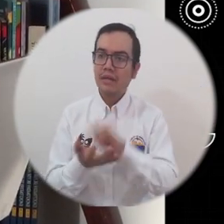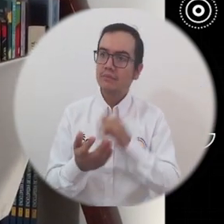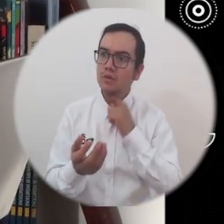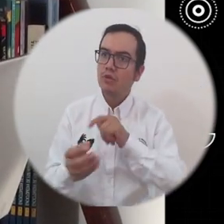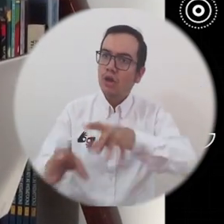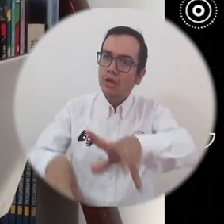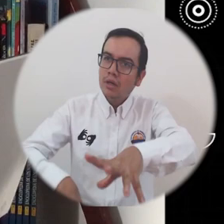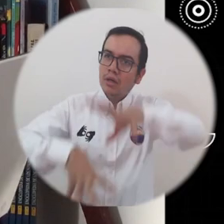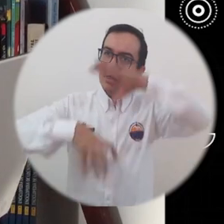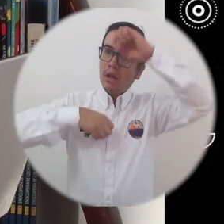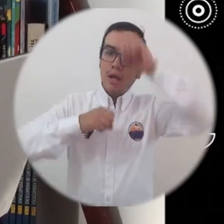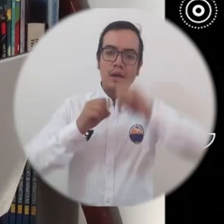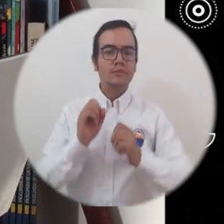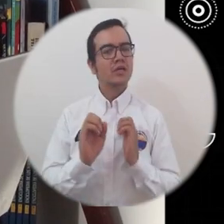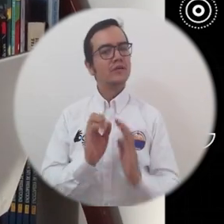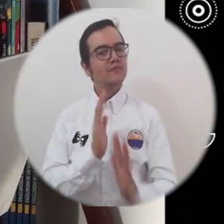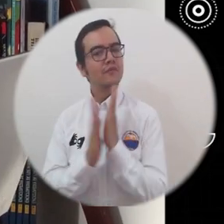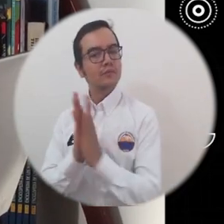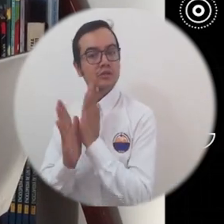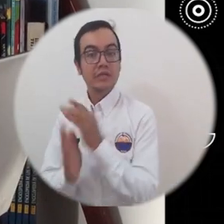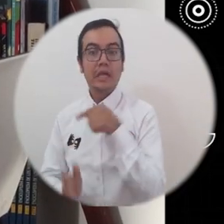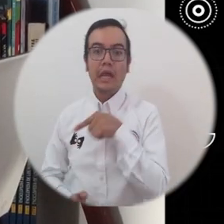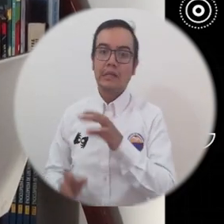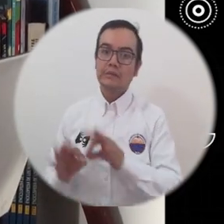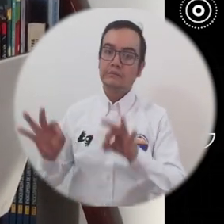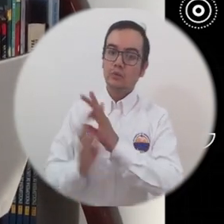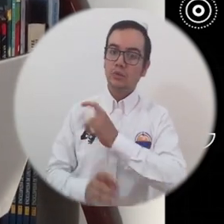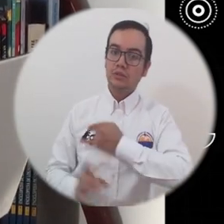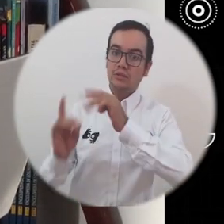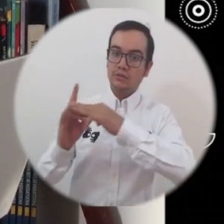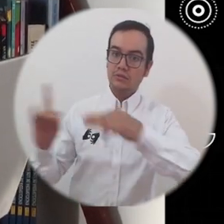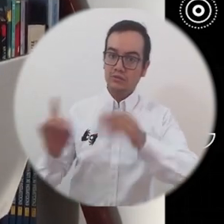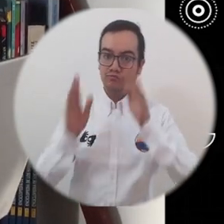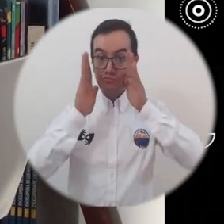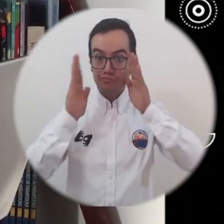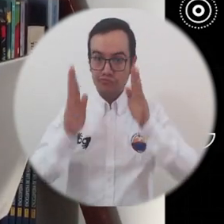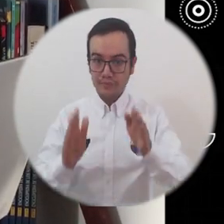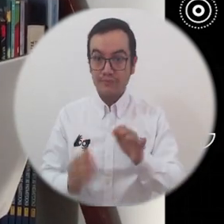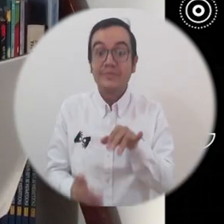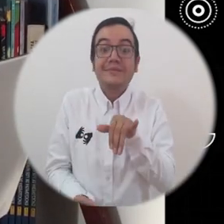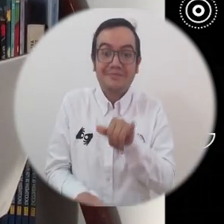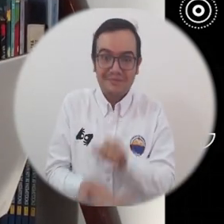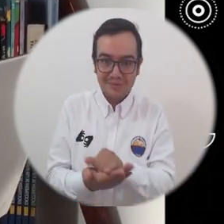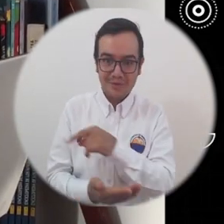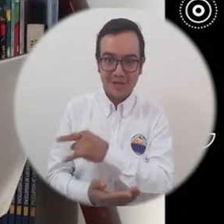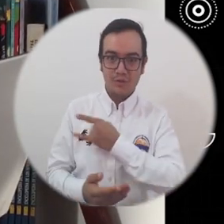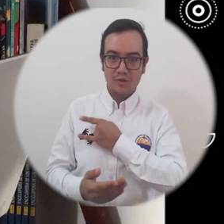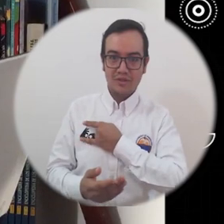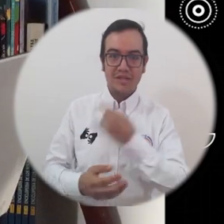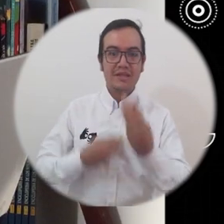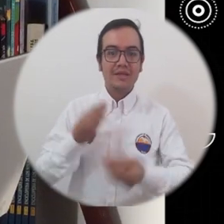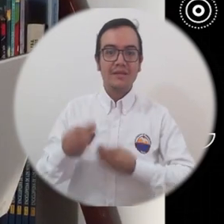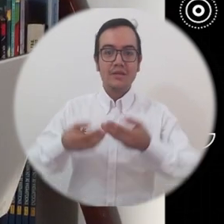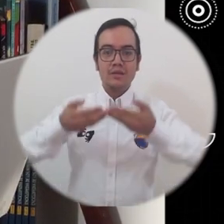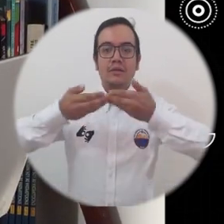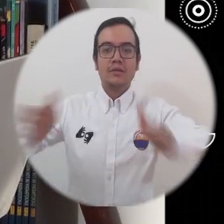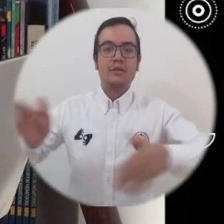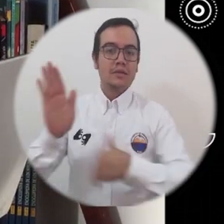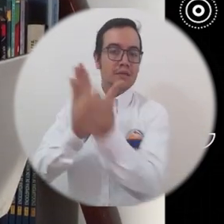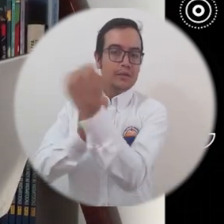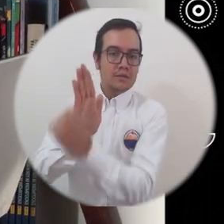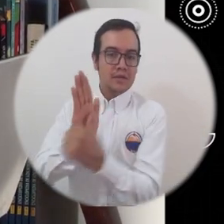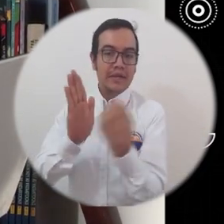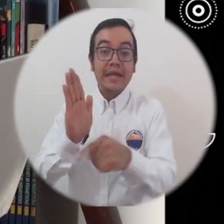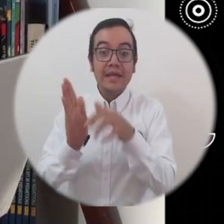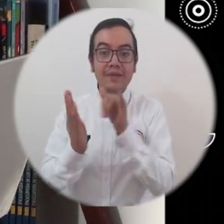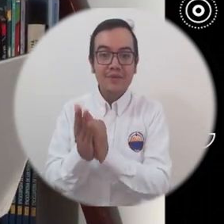elaborar nuevos esquemas de recepción y tratamiento de la información es también una prioridad para la familia Unimagdalena. Es por eso que